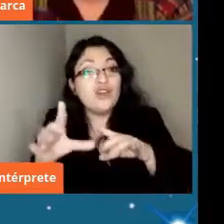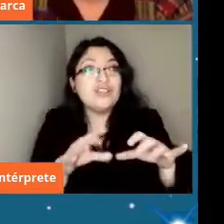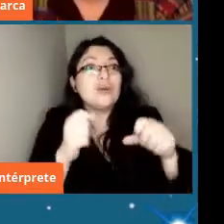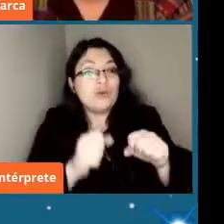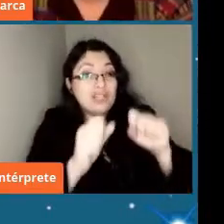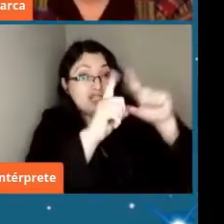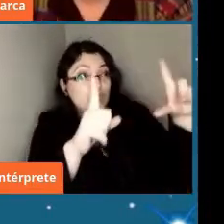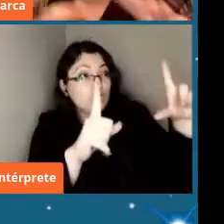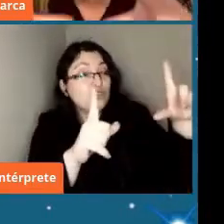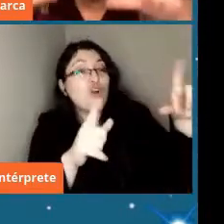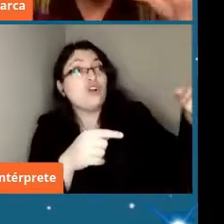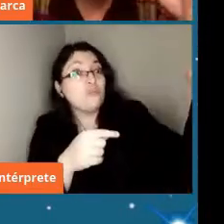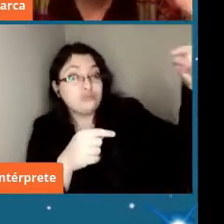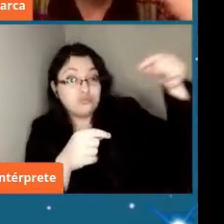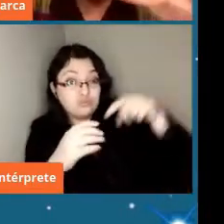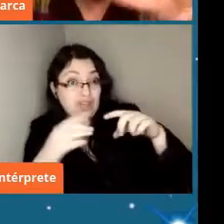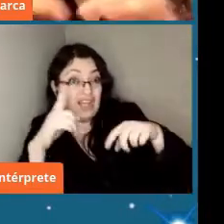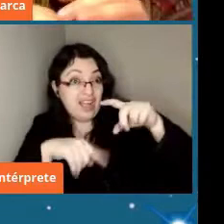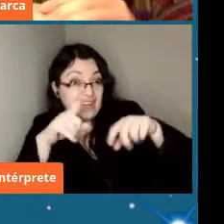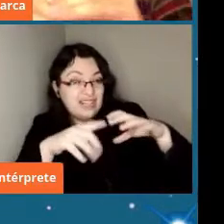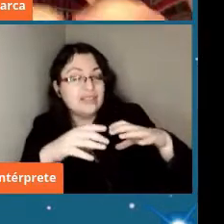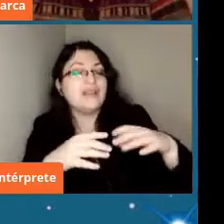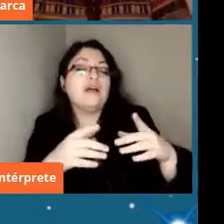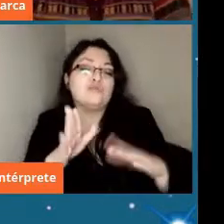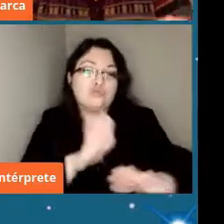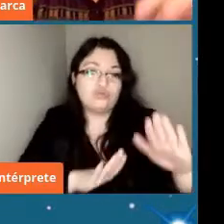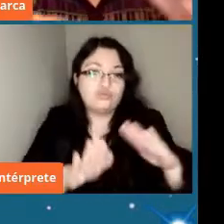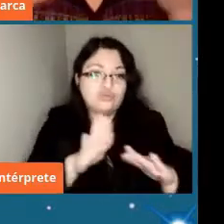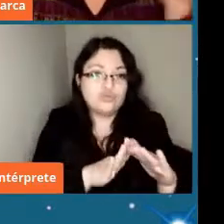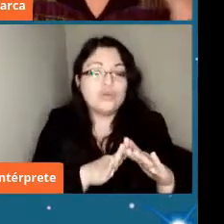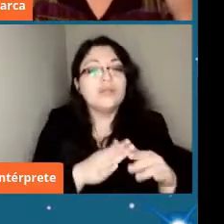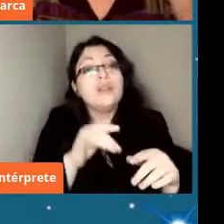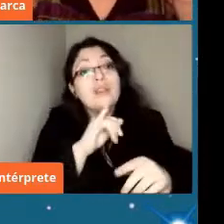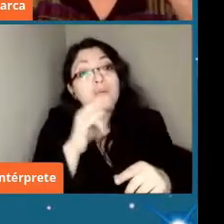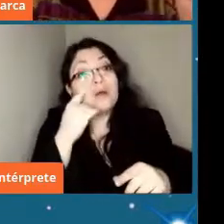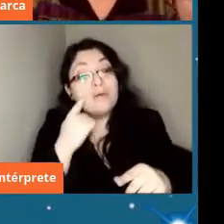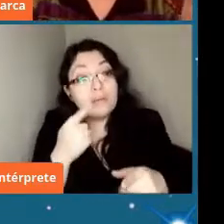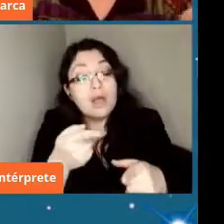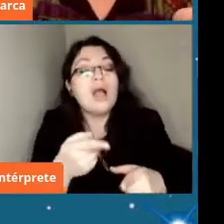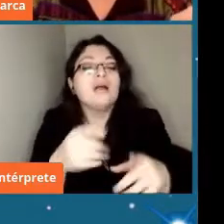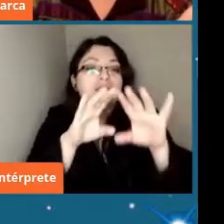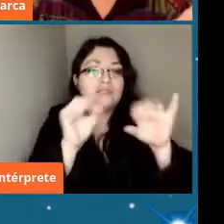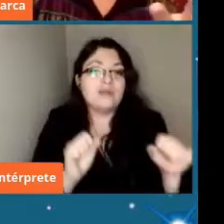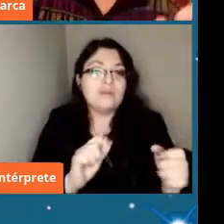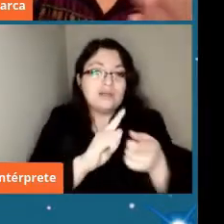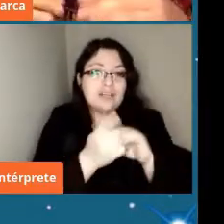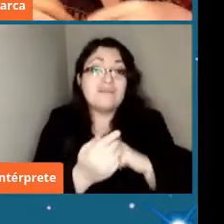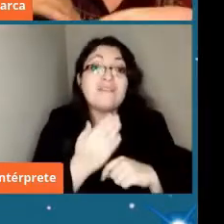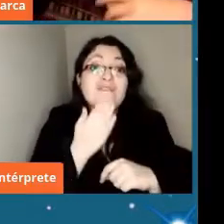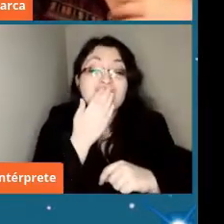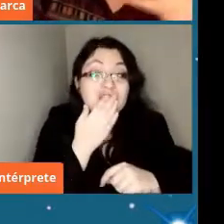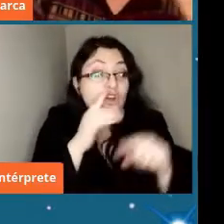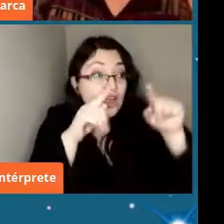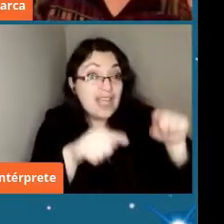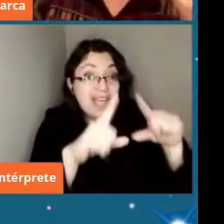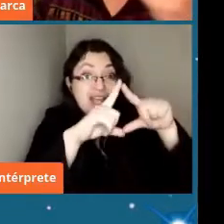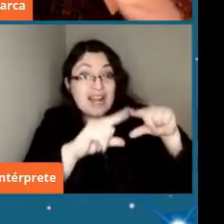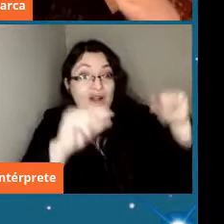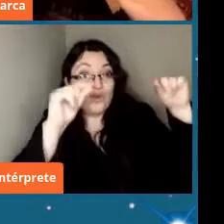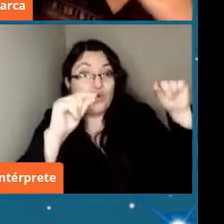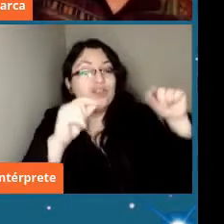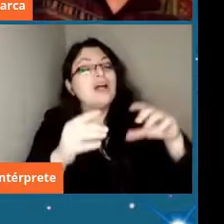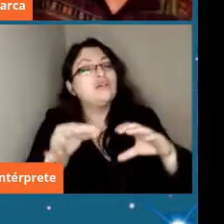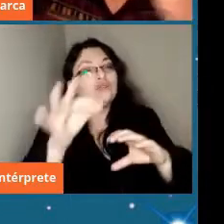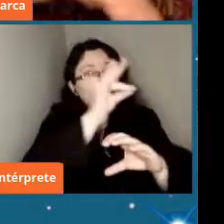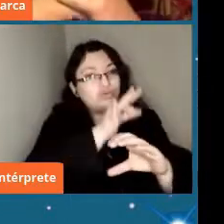entonces ahí se ve que después se enfría este sistema y queda la Luna rotando además es la que